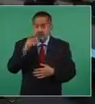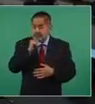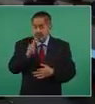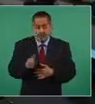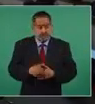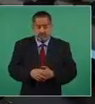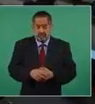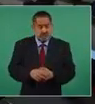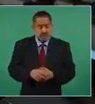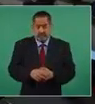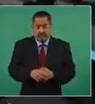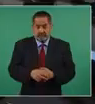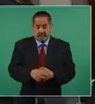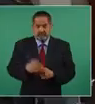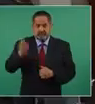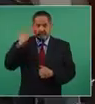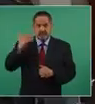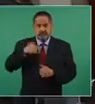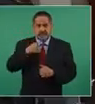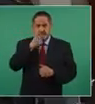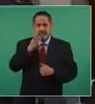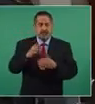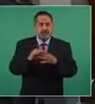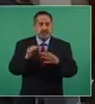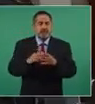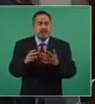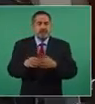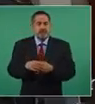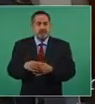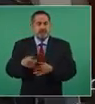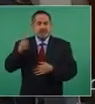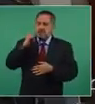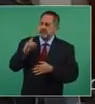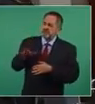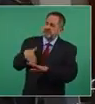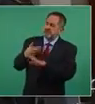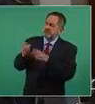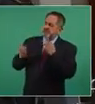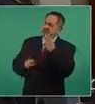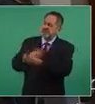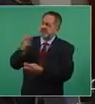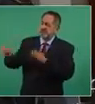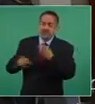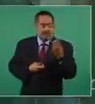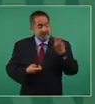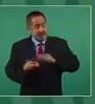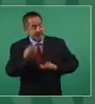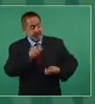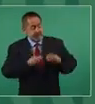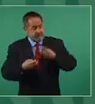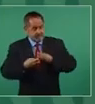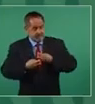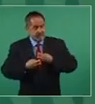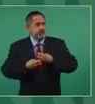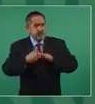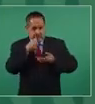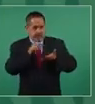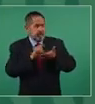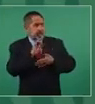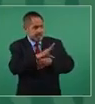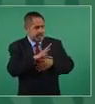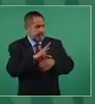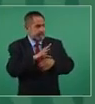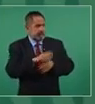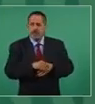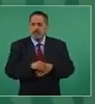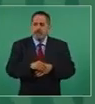Yo les comentaba que nos calumniaban cuando estábamos en oposición, mandábamos una carta y no